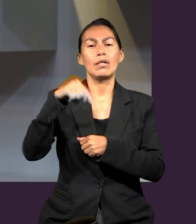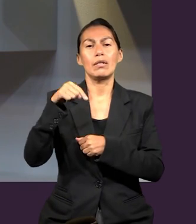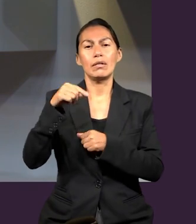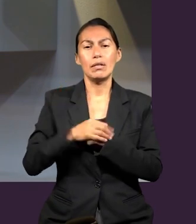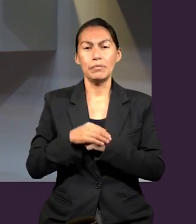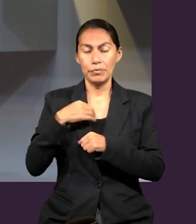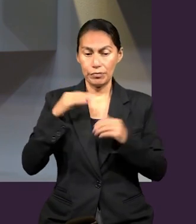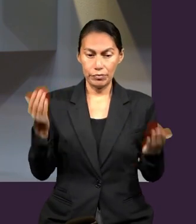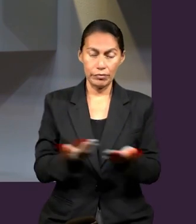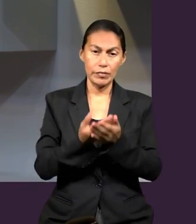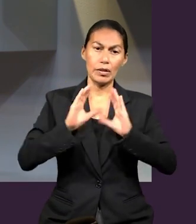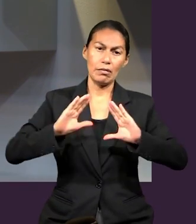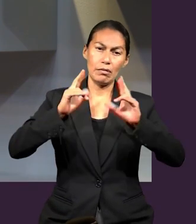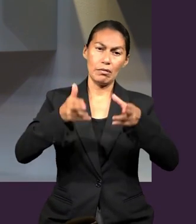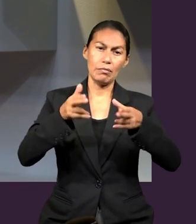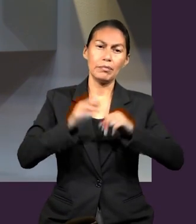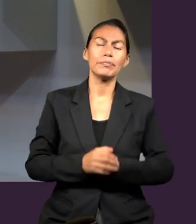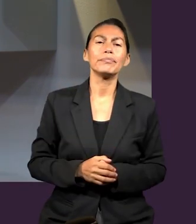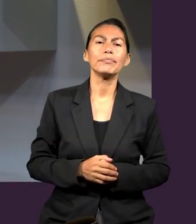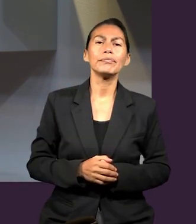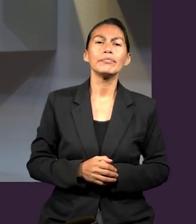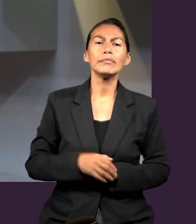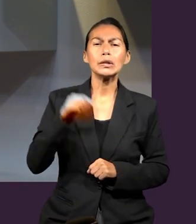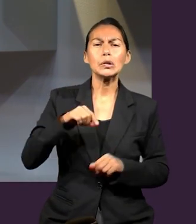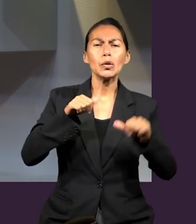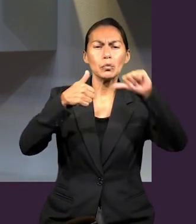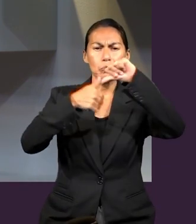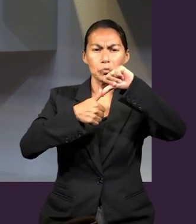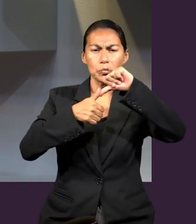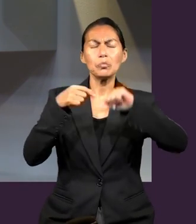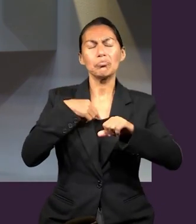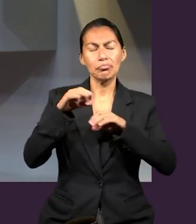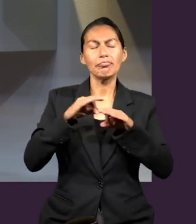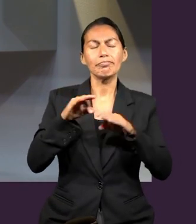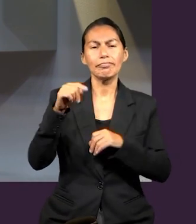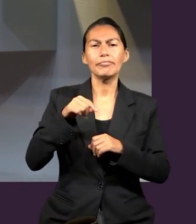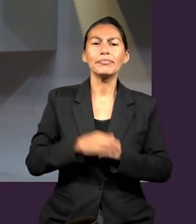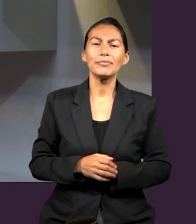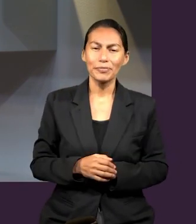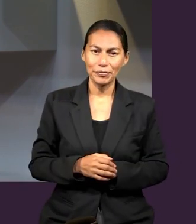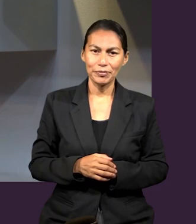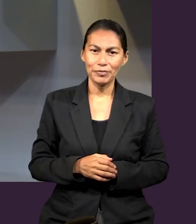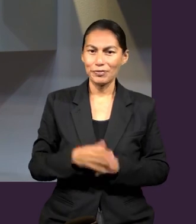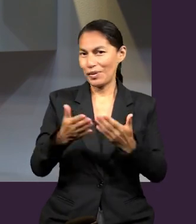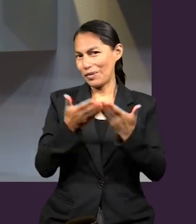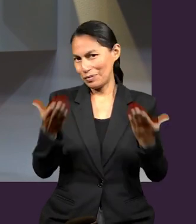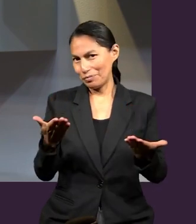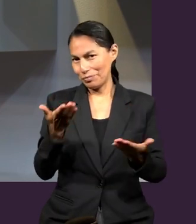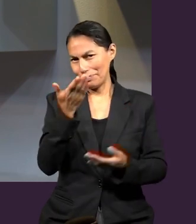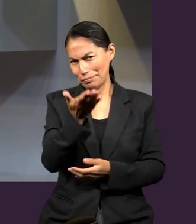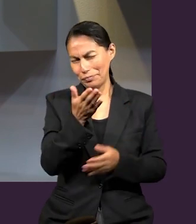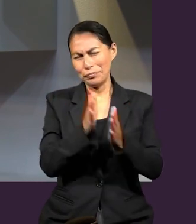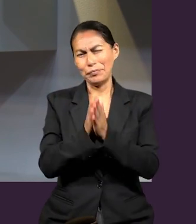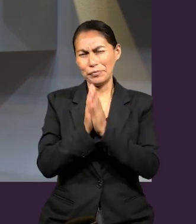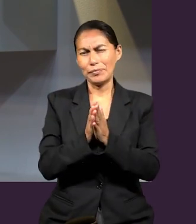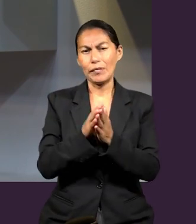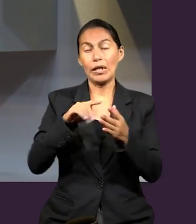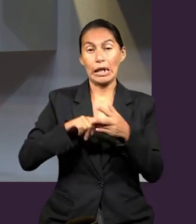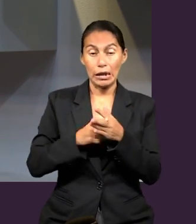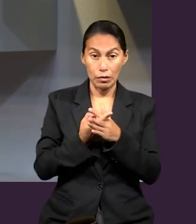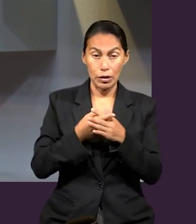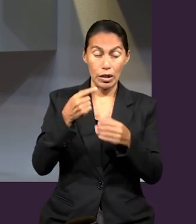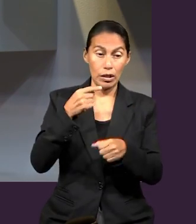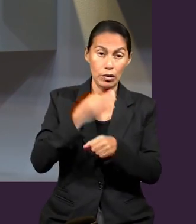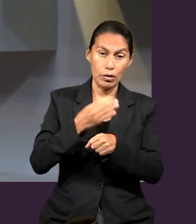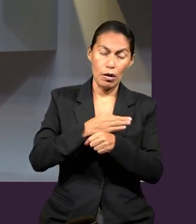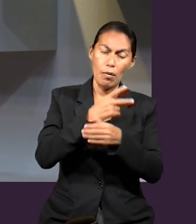de aquí, de la División Interamericana. Y quiero pedirles que podamos iniciar este